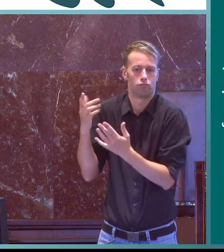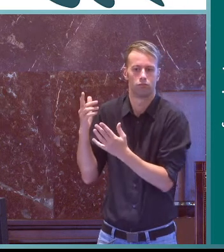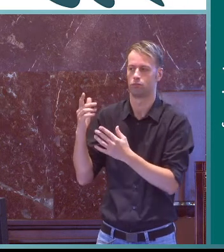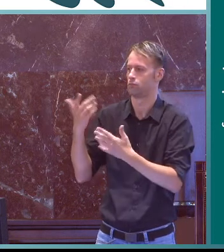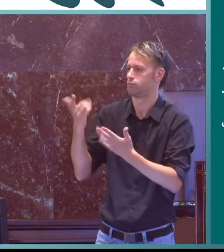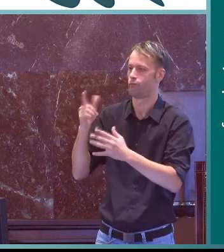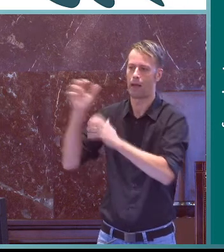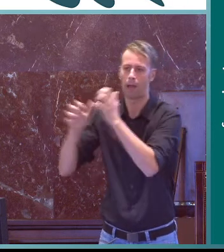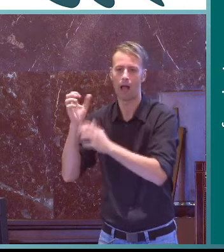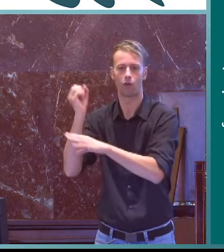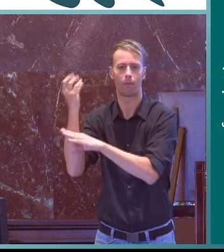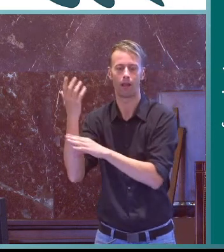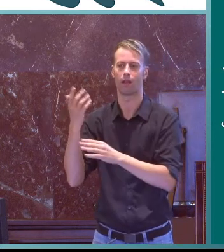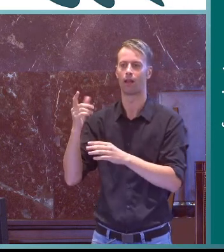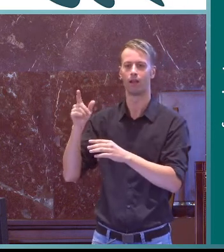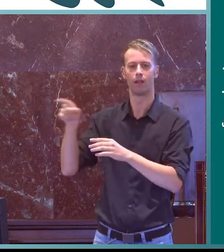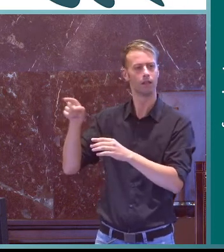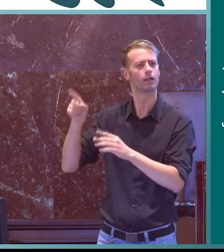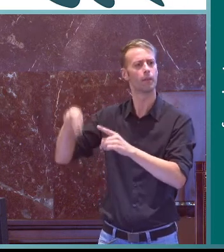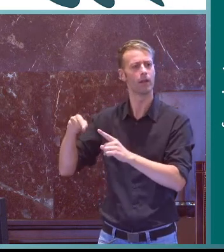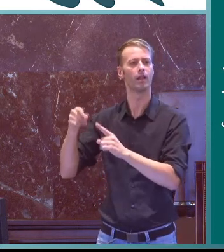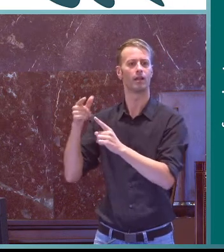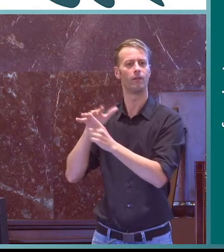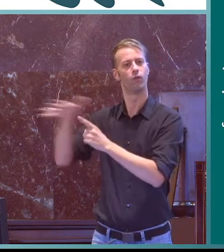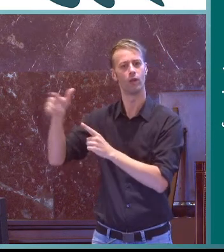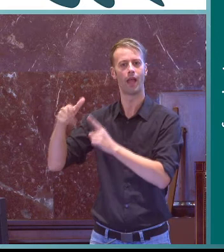un ser vivo un animal una planta